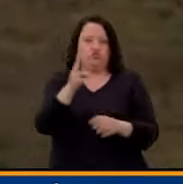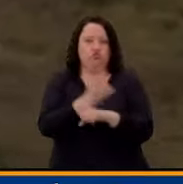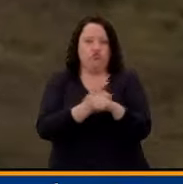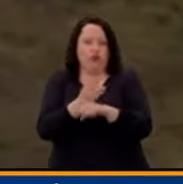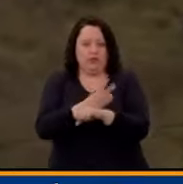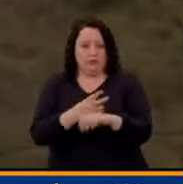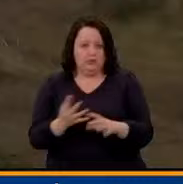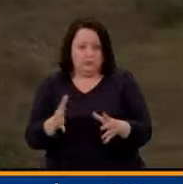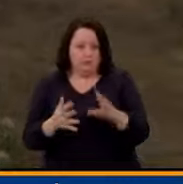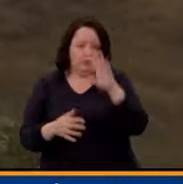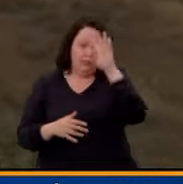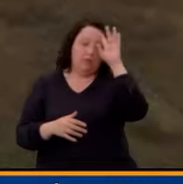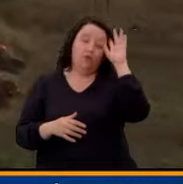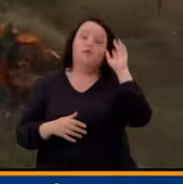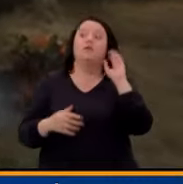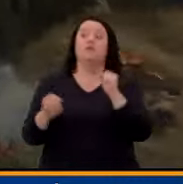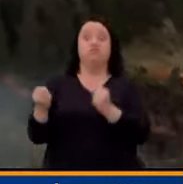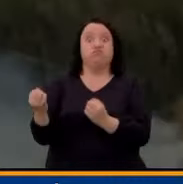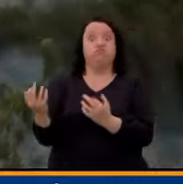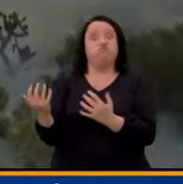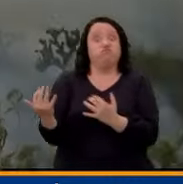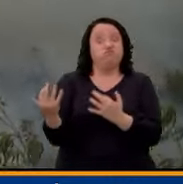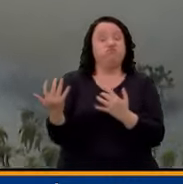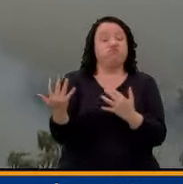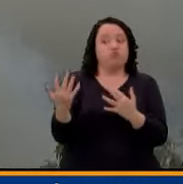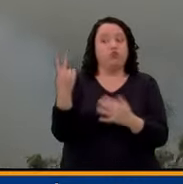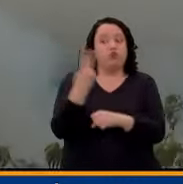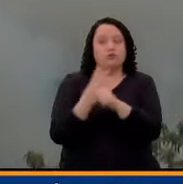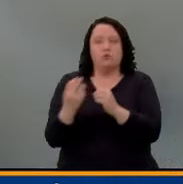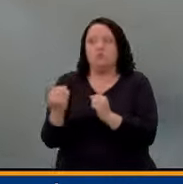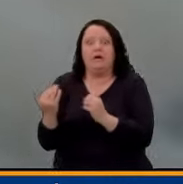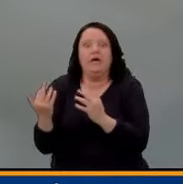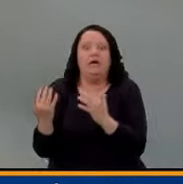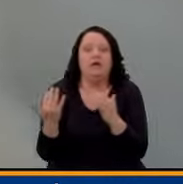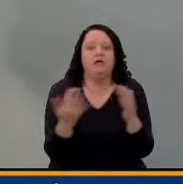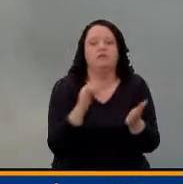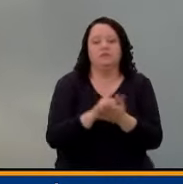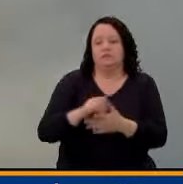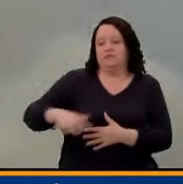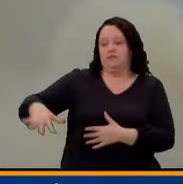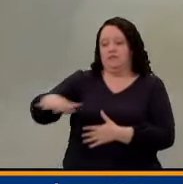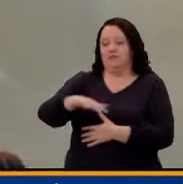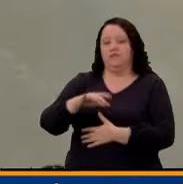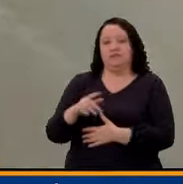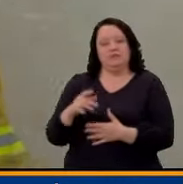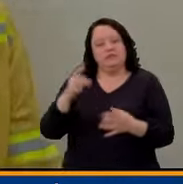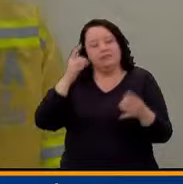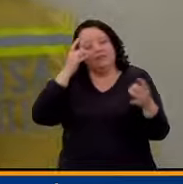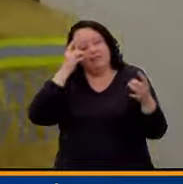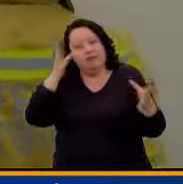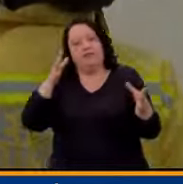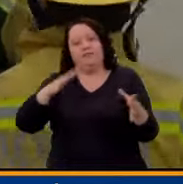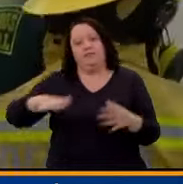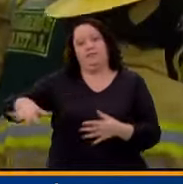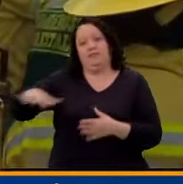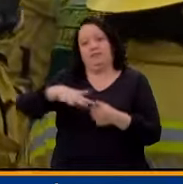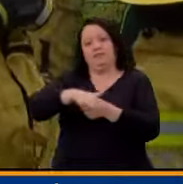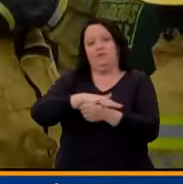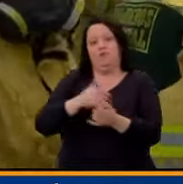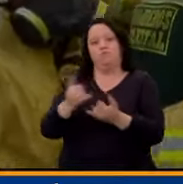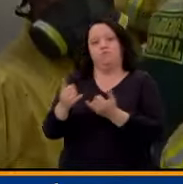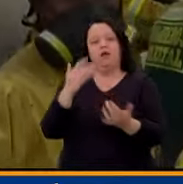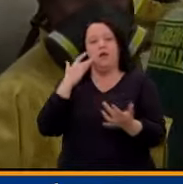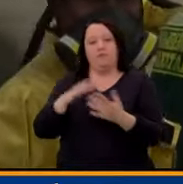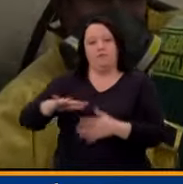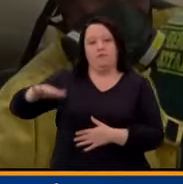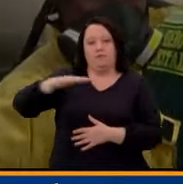intensificado desde hace aproximadamente dos horas en este lugar. Muy grave la situación en estos momentos acá en el Alto de